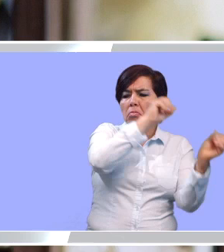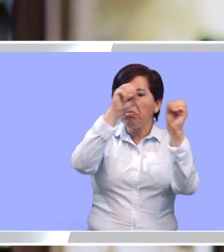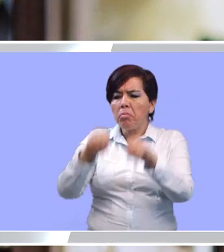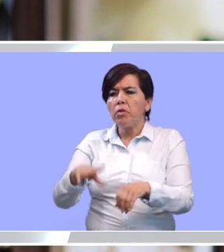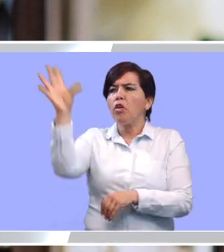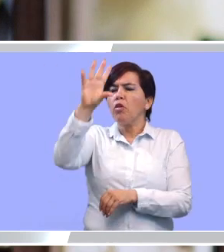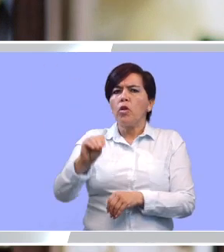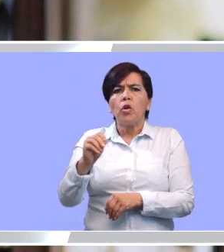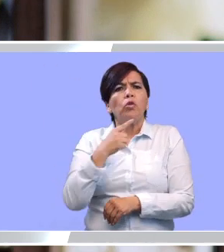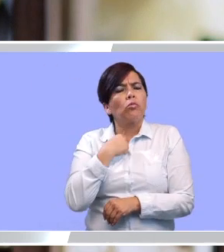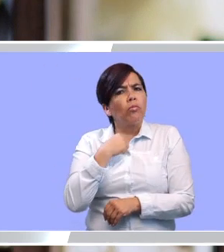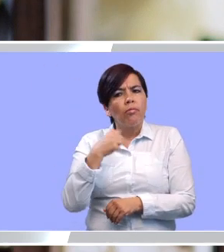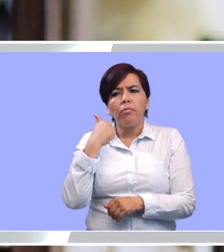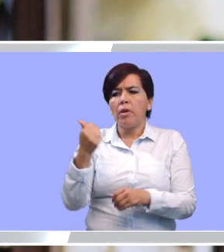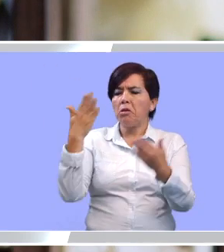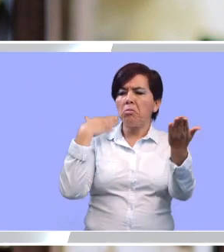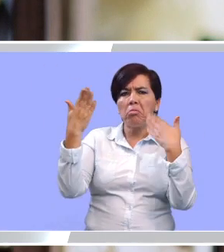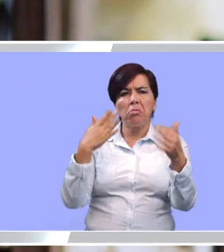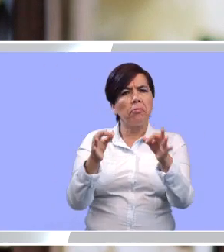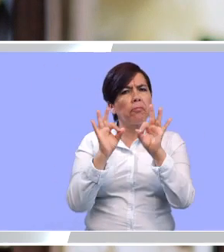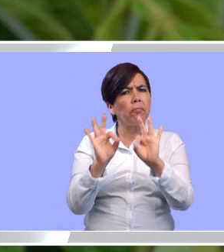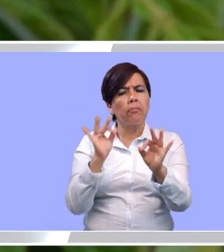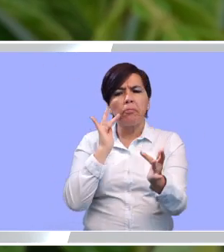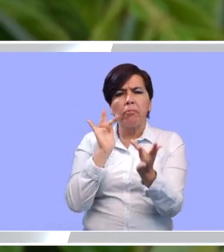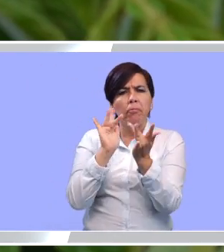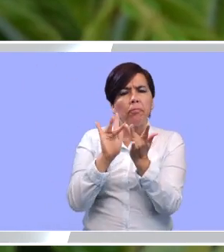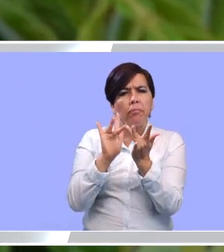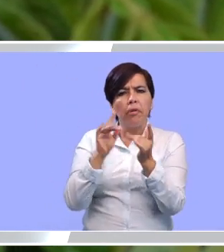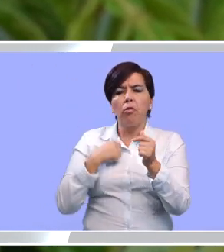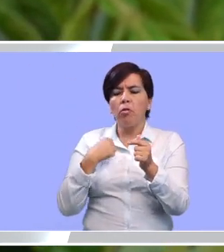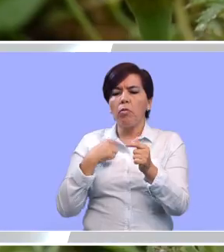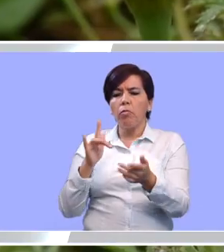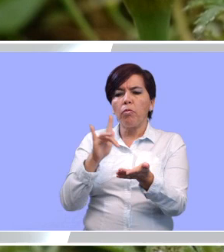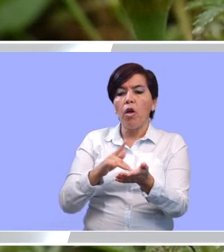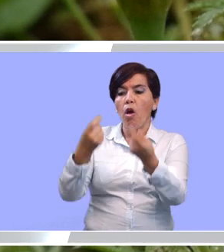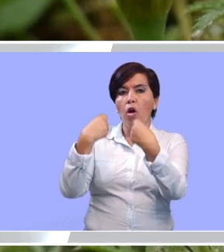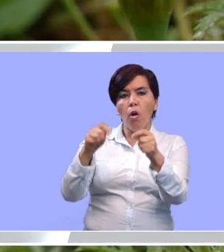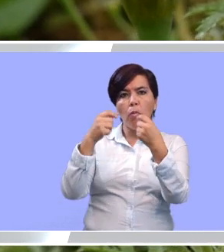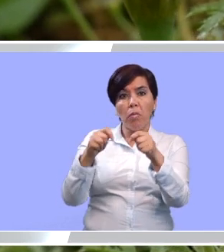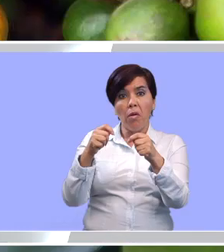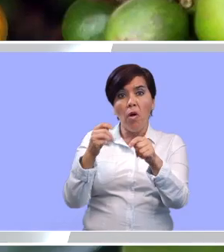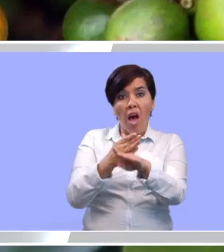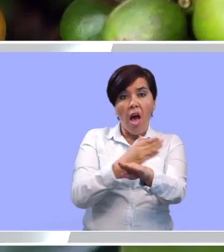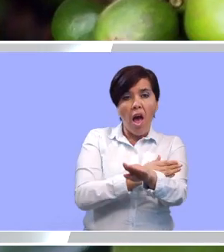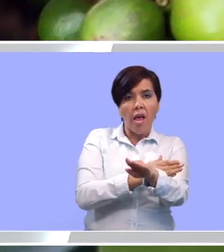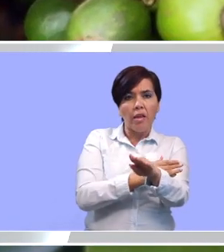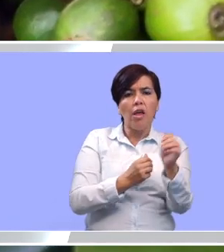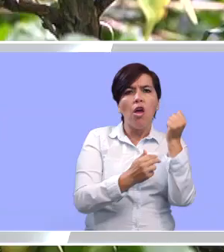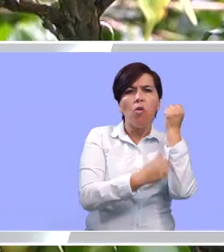todo, muy cómodo por el trabajo y todo. Entonces por eso decidimos cuando compramos en el Huila,